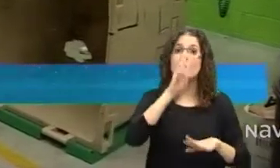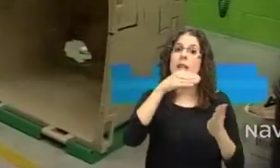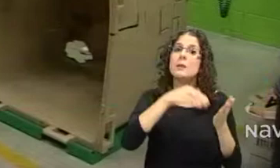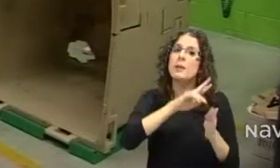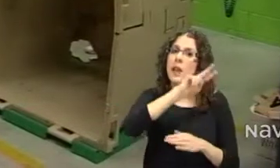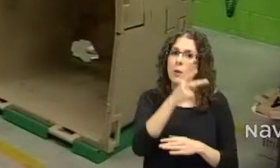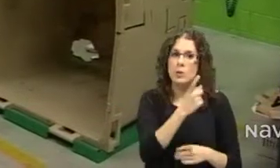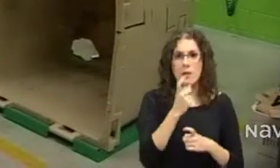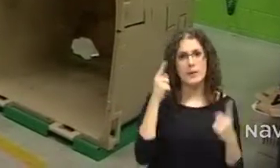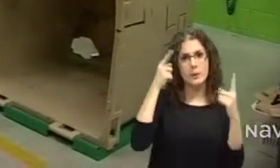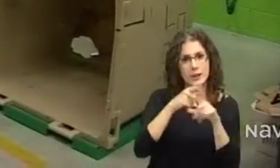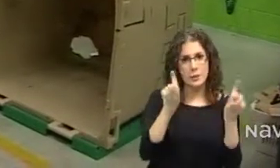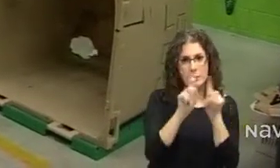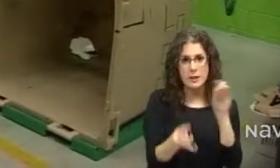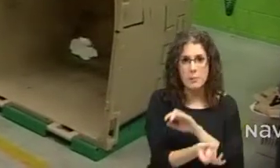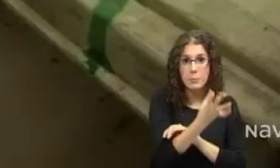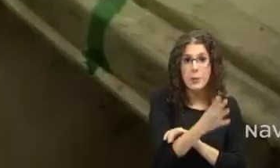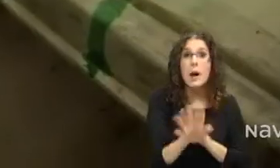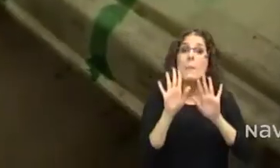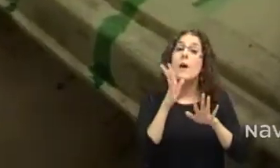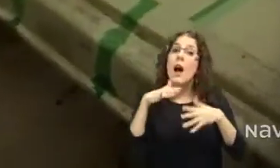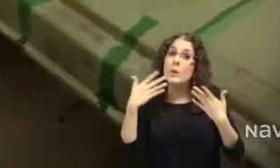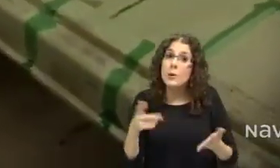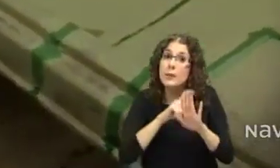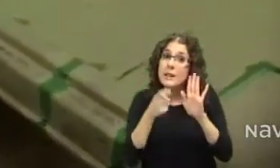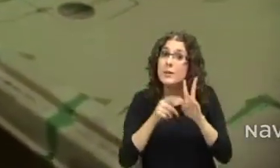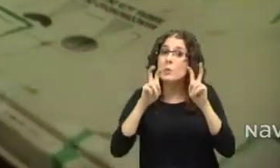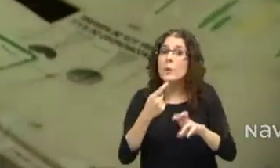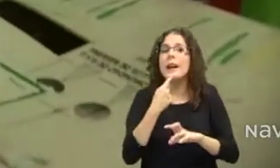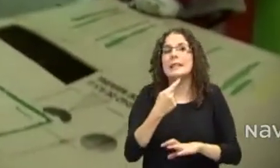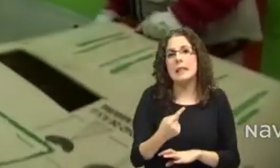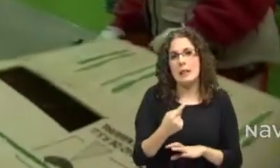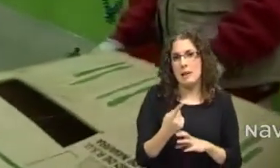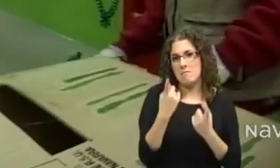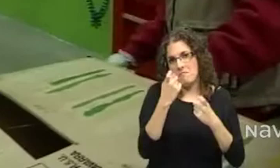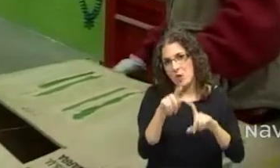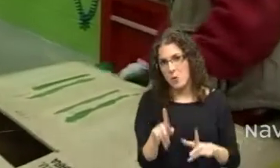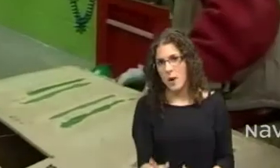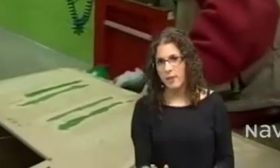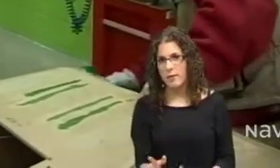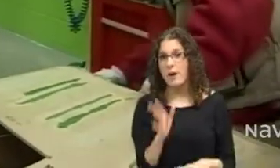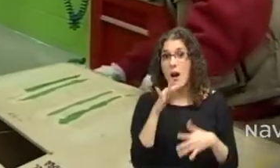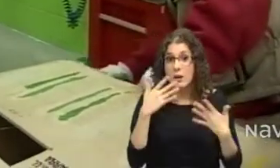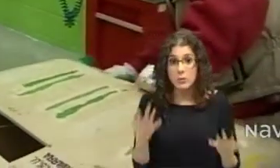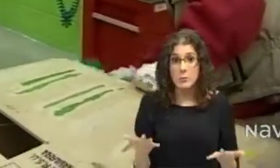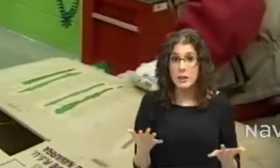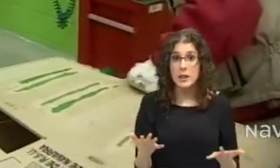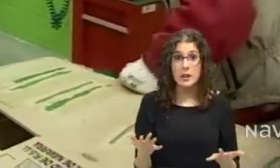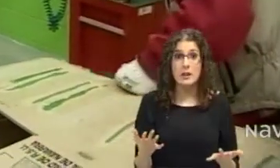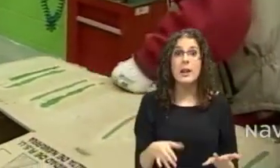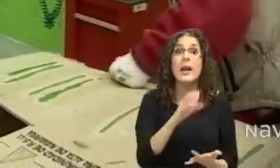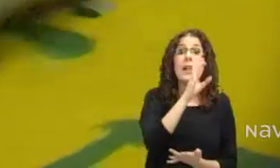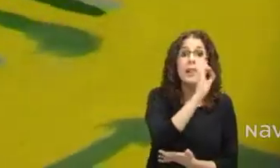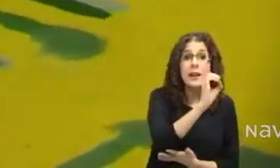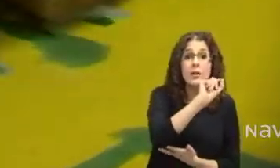emprendedor permite que este capital se aplace y se pueda hacer a lo largo del tiempo. Hoy día se podría constituir una sociedad con 0,1